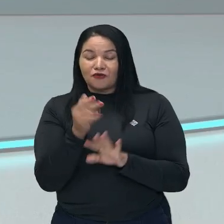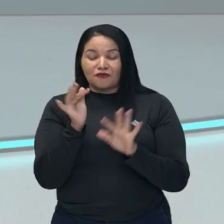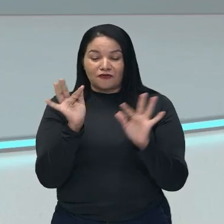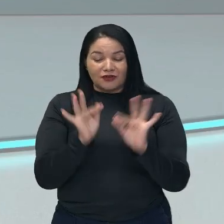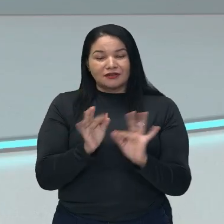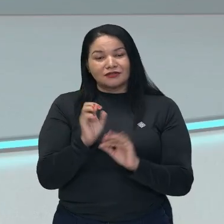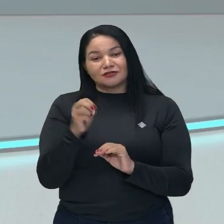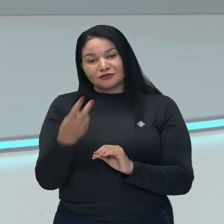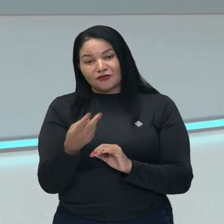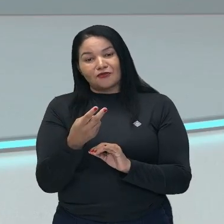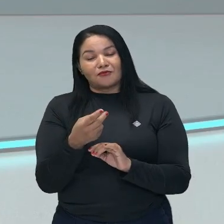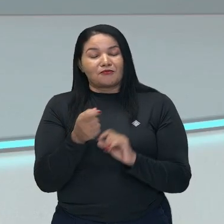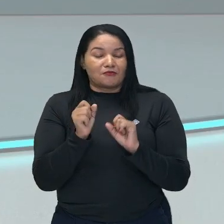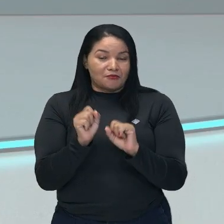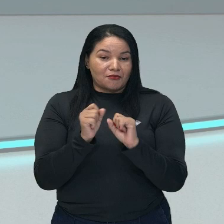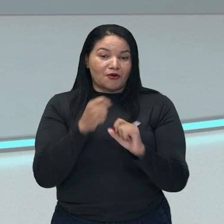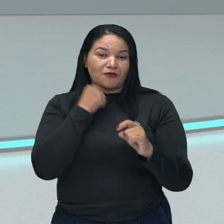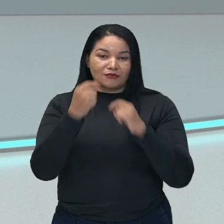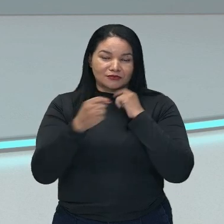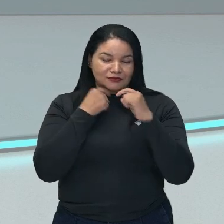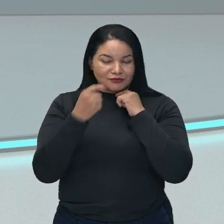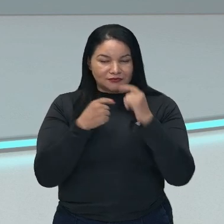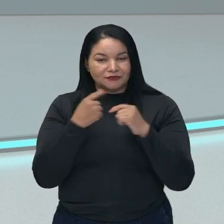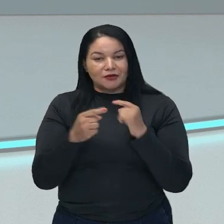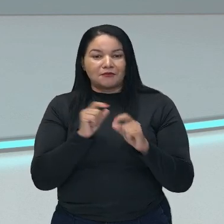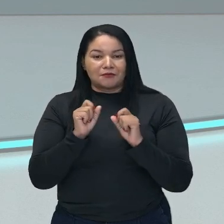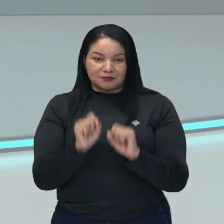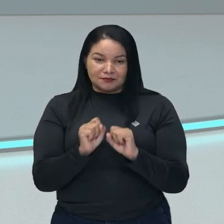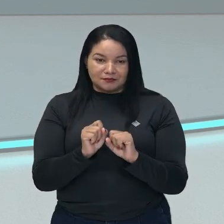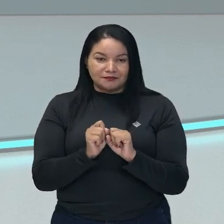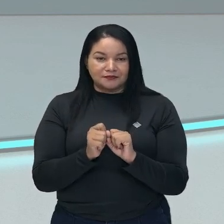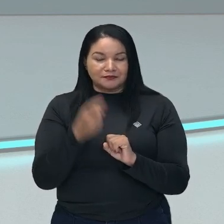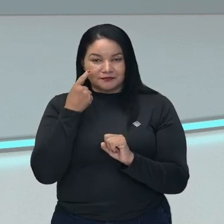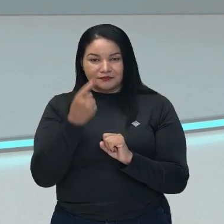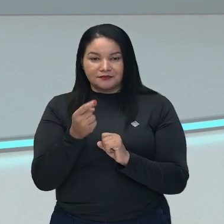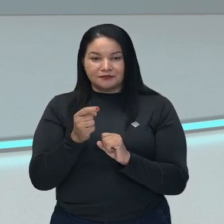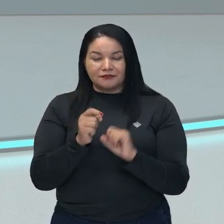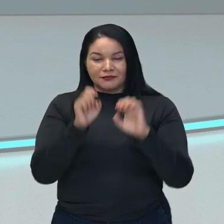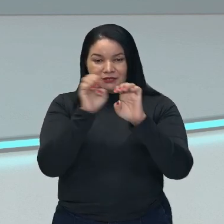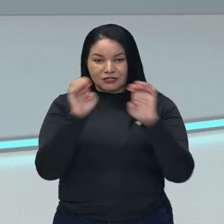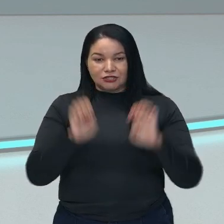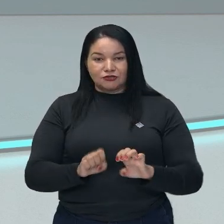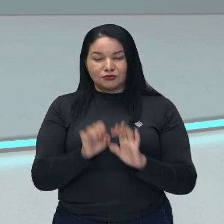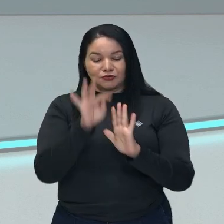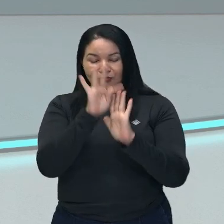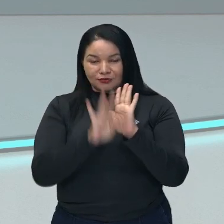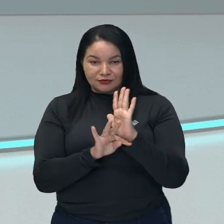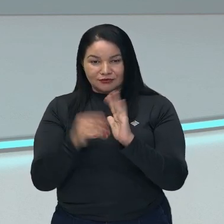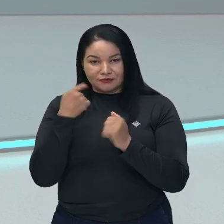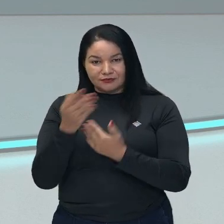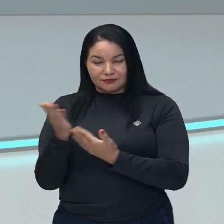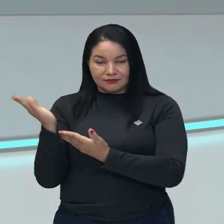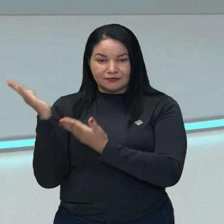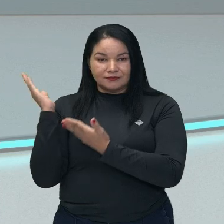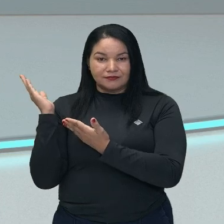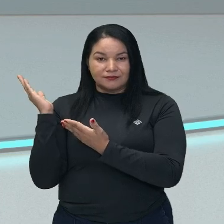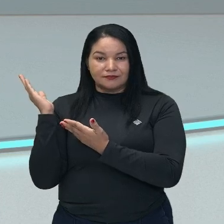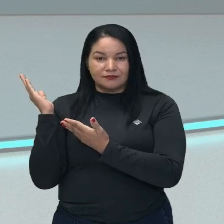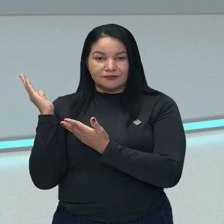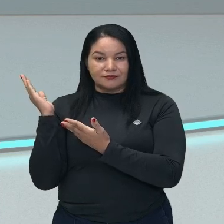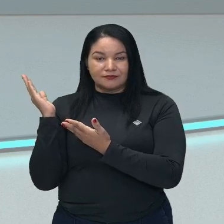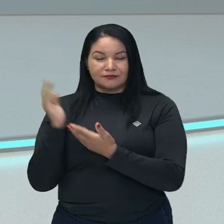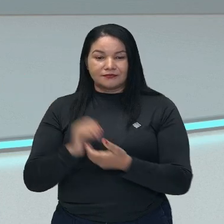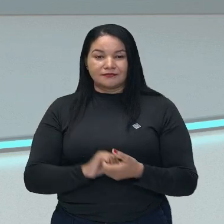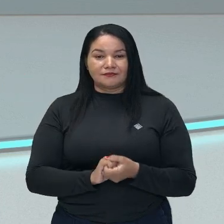también abierto. Y aquí tenemos la estructura de un texto narrativo. Tenemos